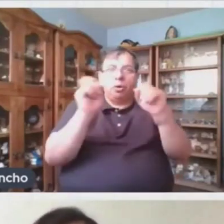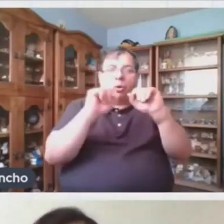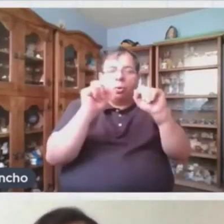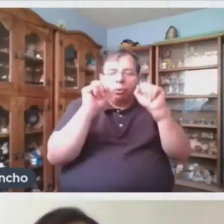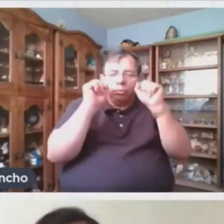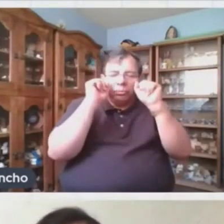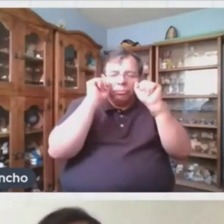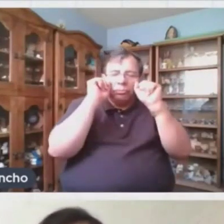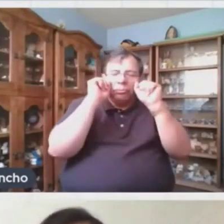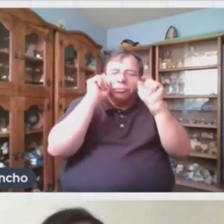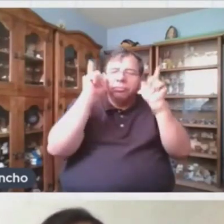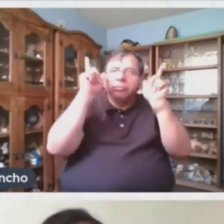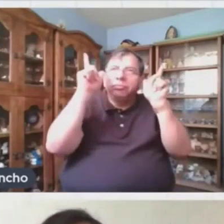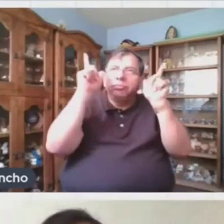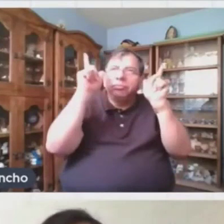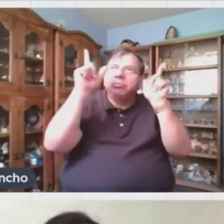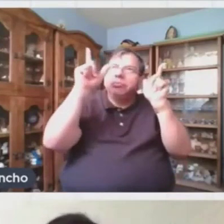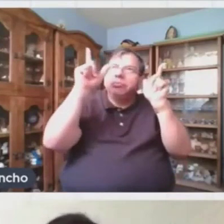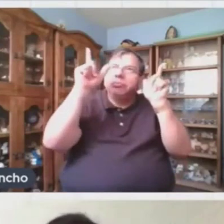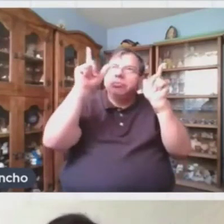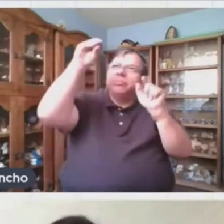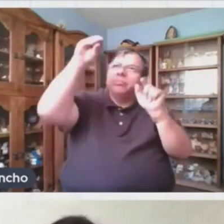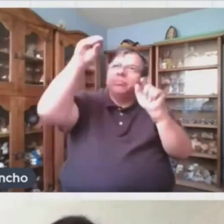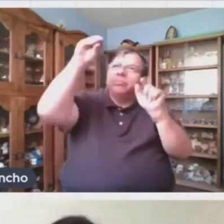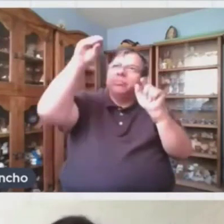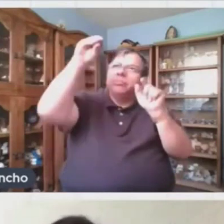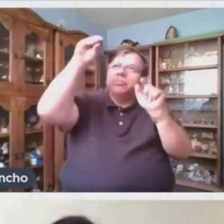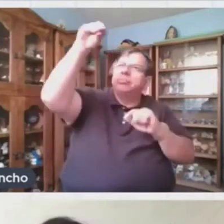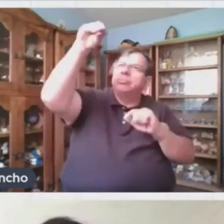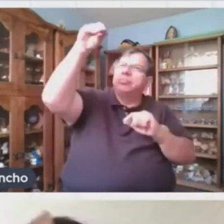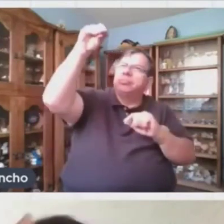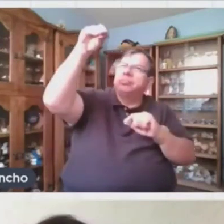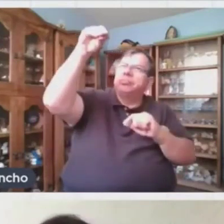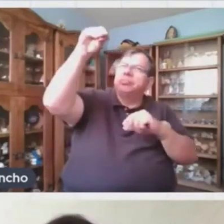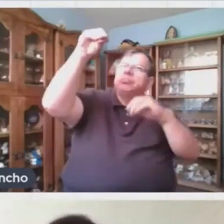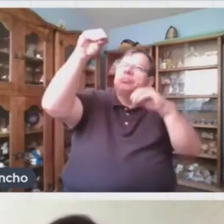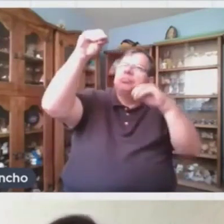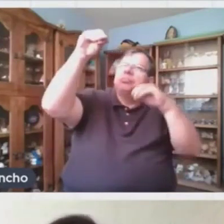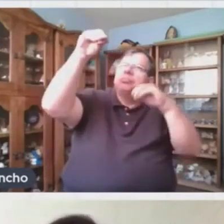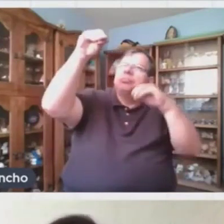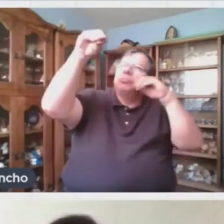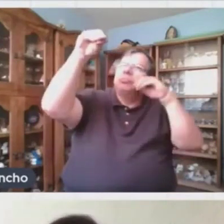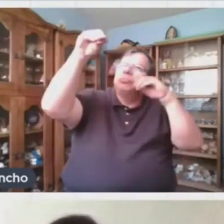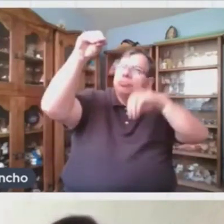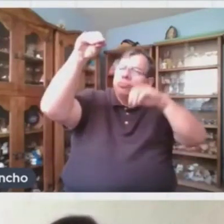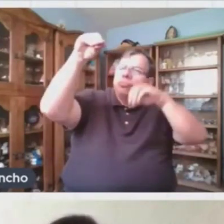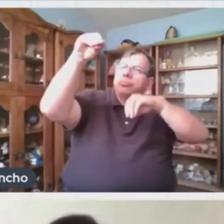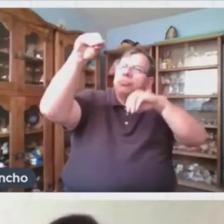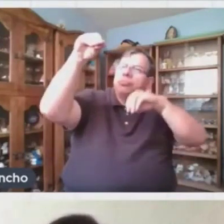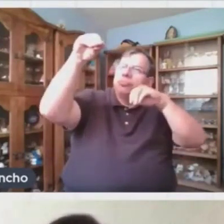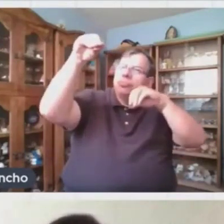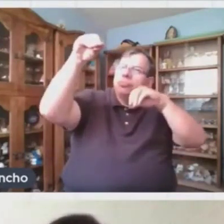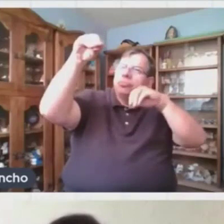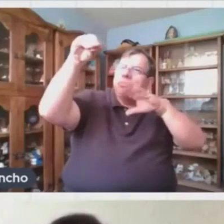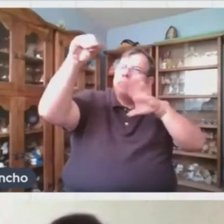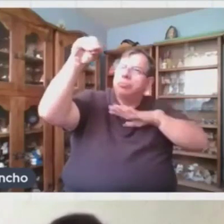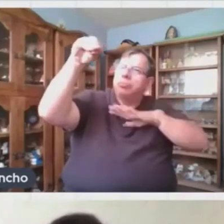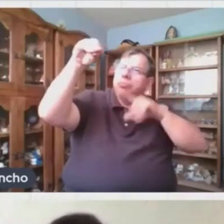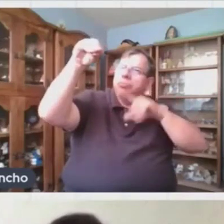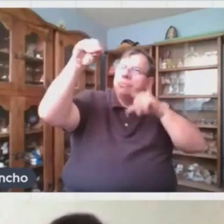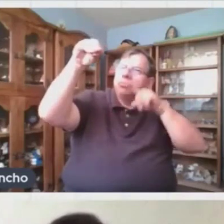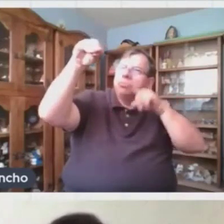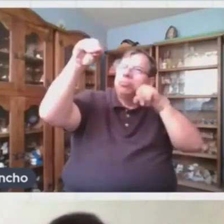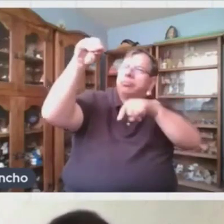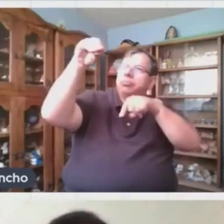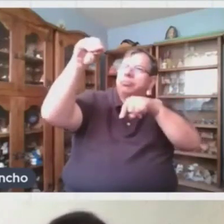El Dinosaurio Todavía Estaba Allí Es Todo Karina